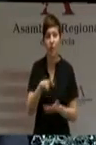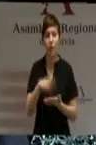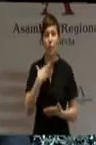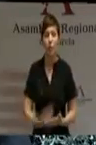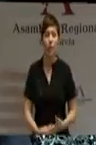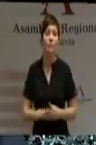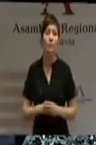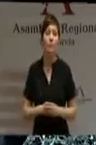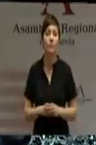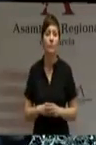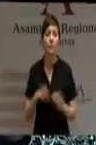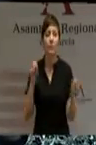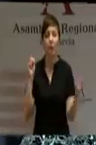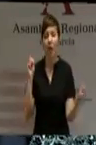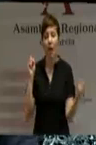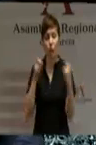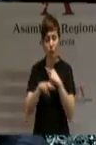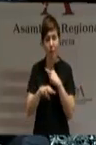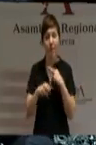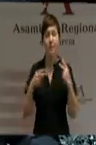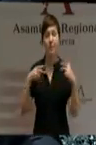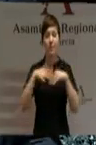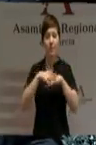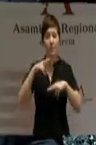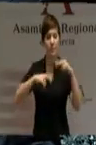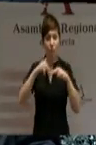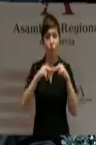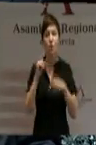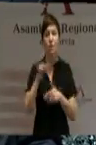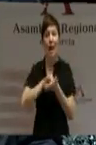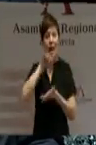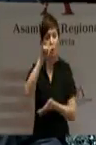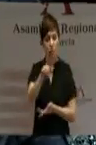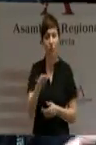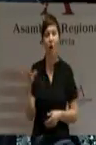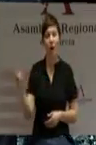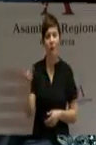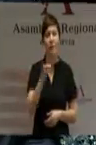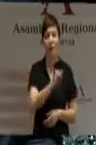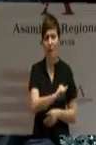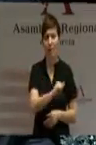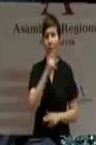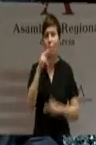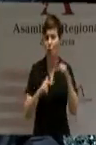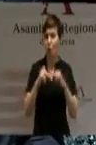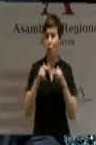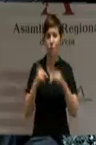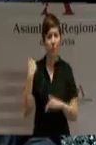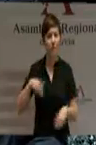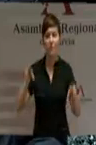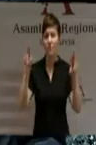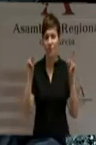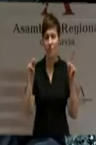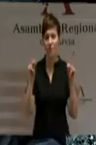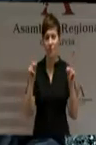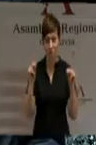Las autovías y las infraestructuras como el aeropuerto ya están ahí, ya están construidas y son